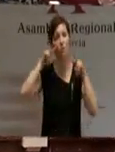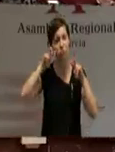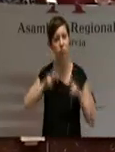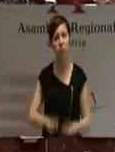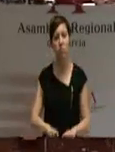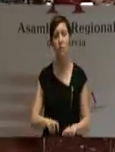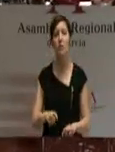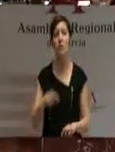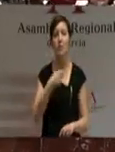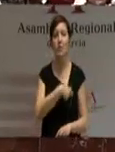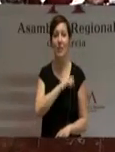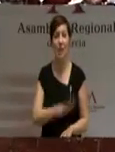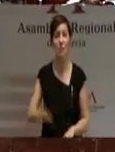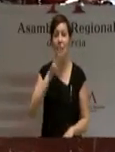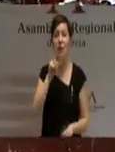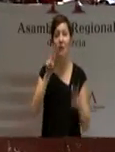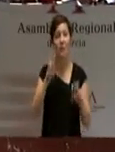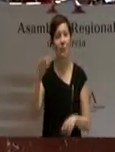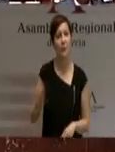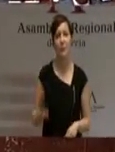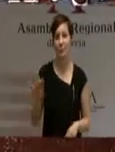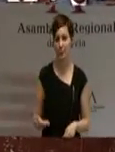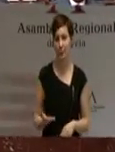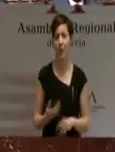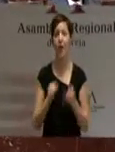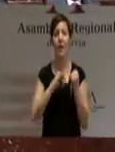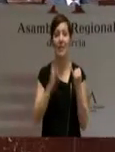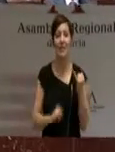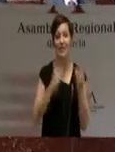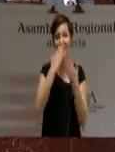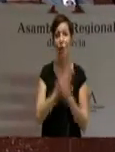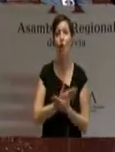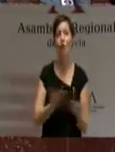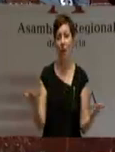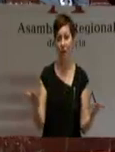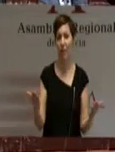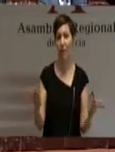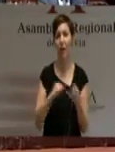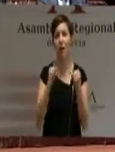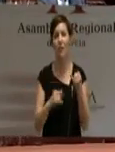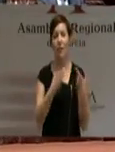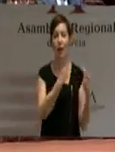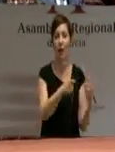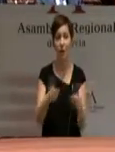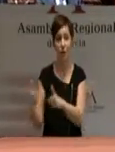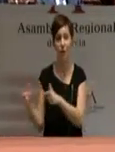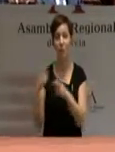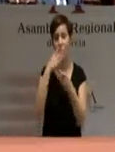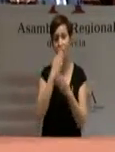en la vida española. Me refiero a la crisis de confianza de algunos sectores en el sistema autonómico español.